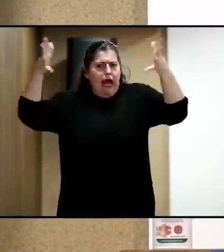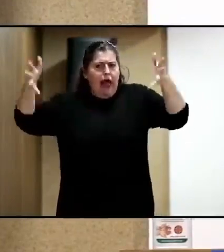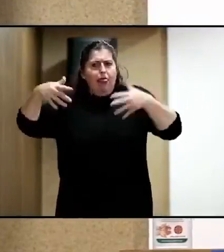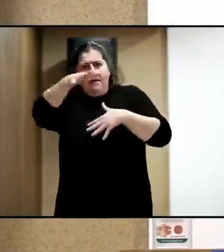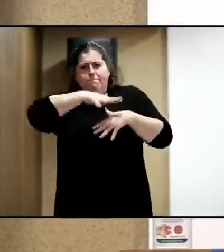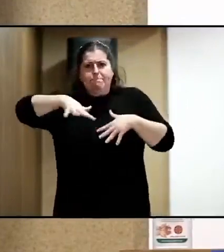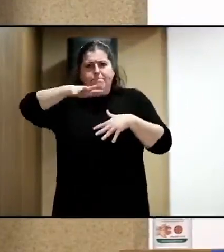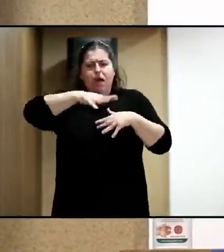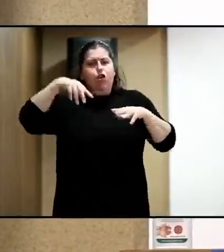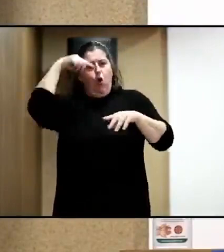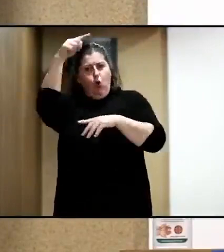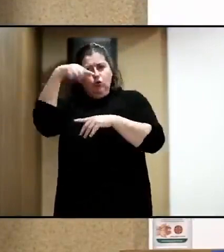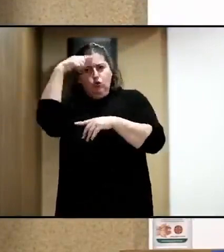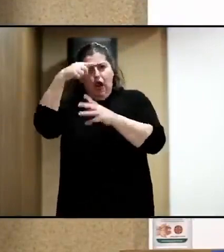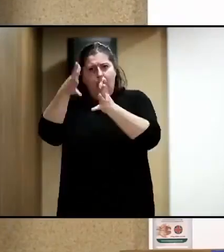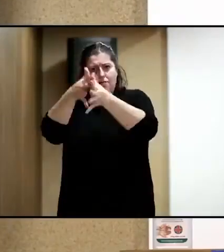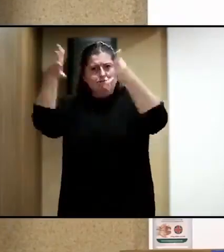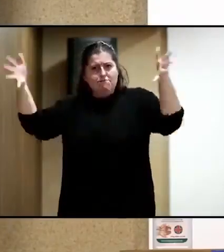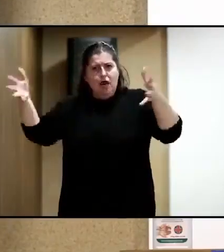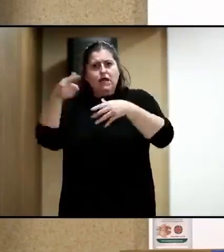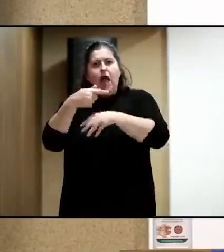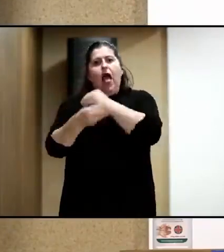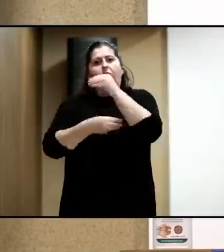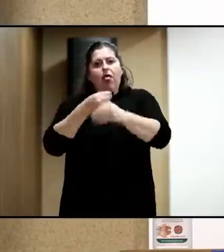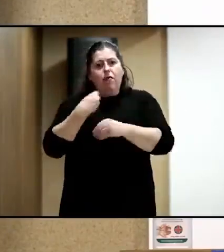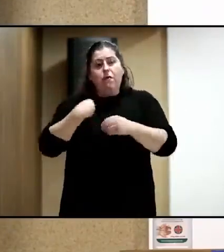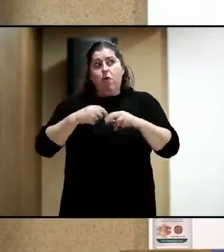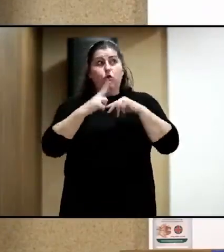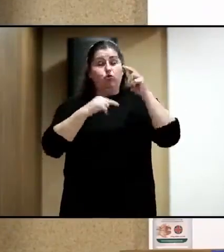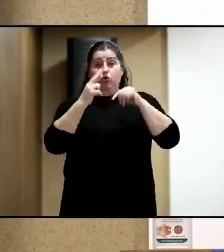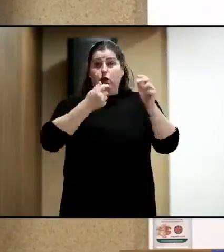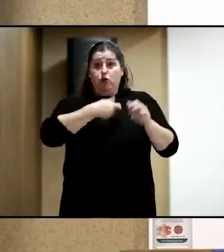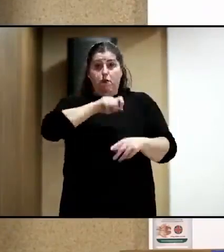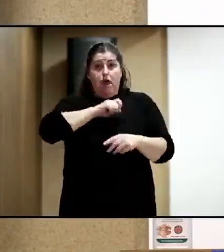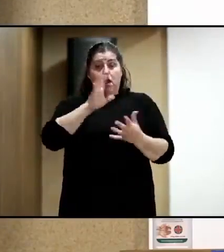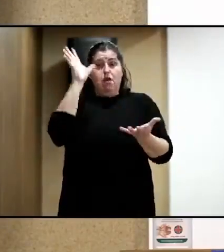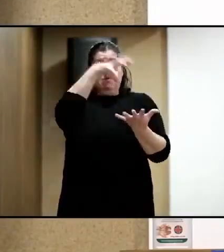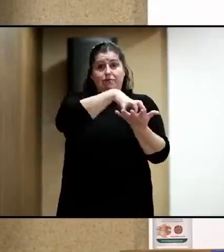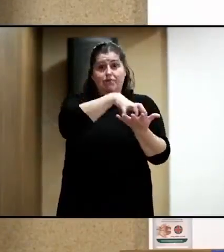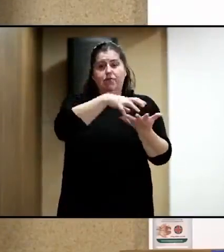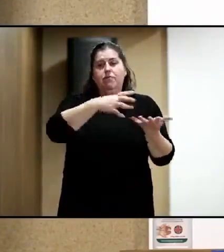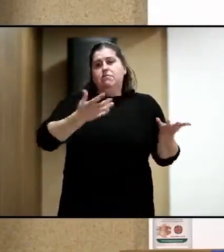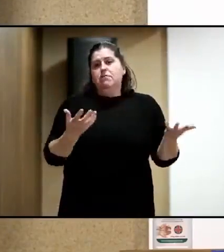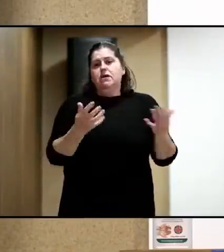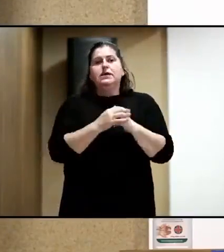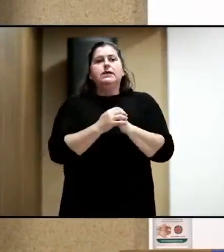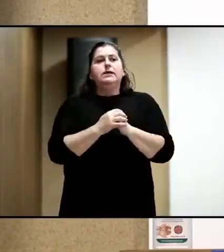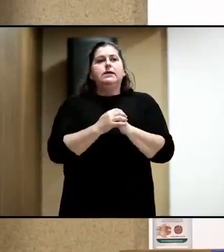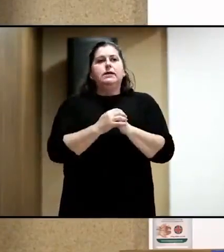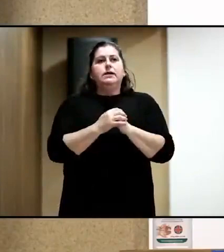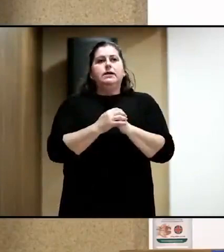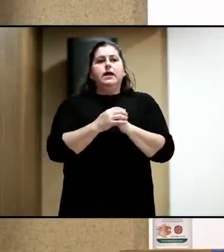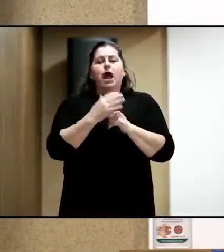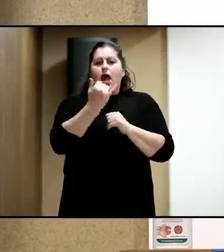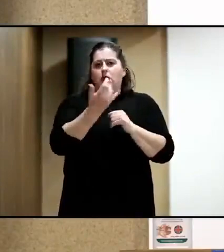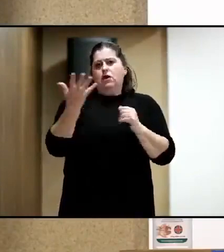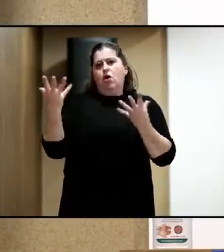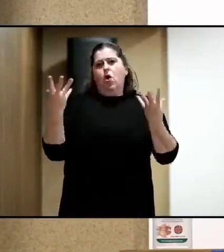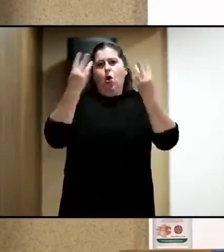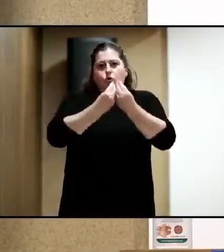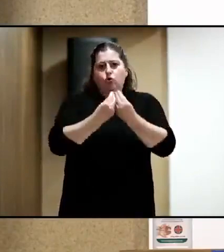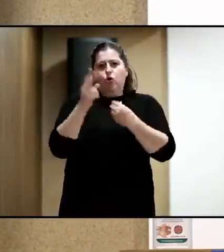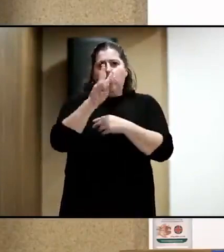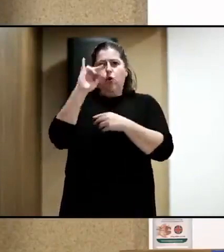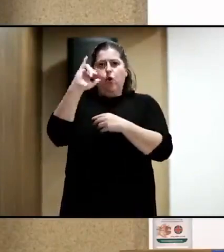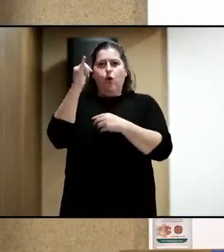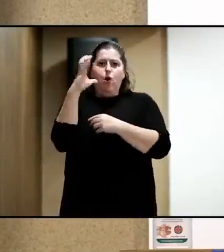ahora mismo, en este momento, construyendo en España, ¿no? Vamos a tener con nosotros a Víctor